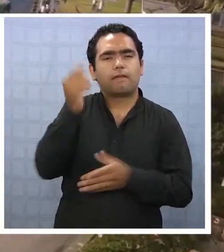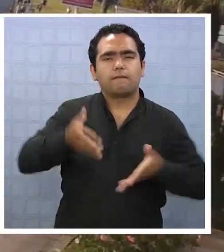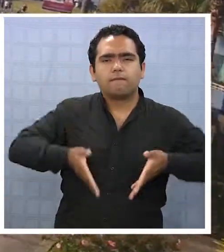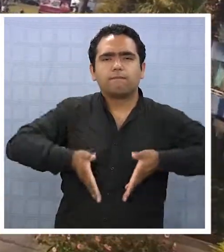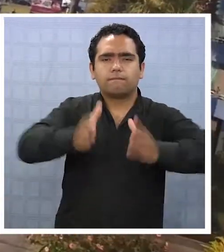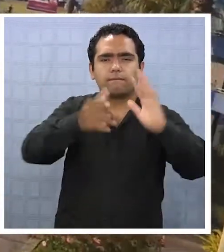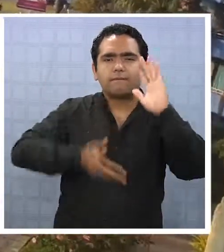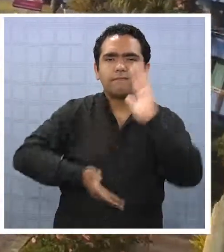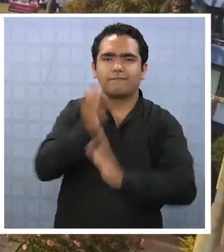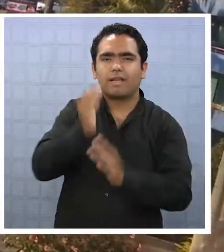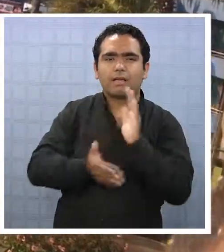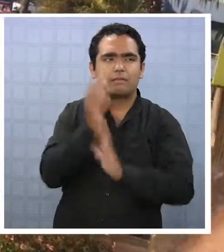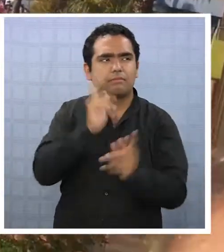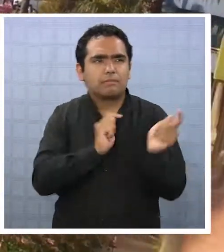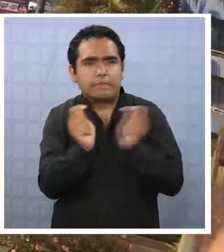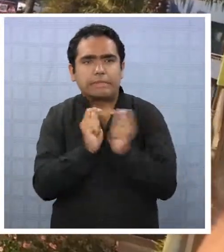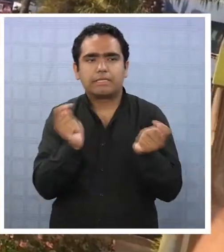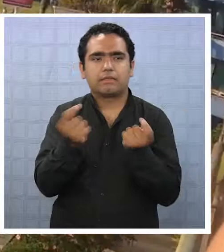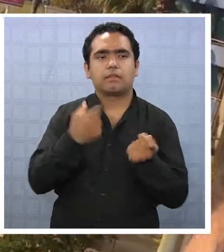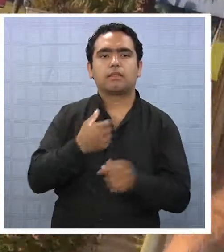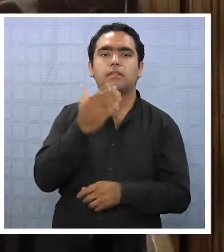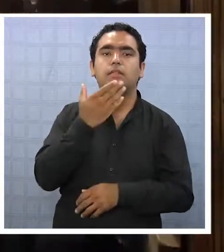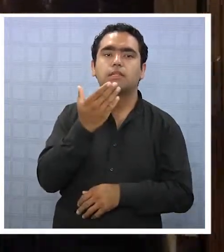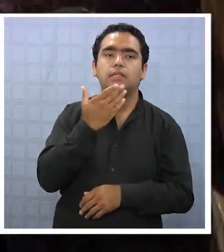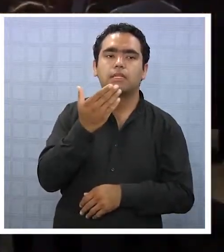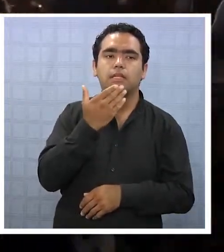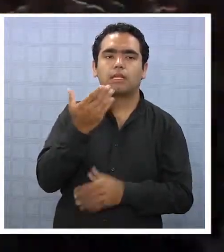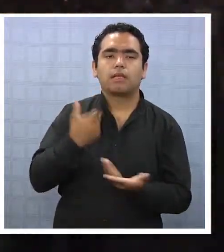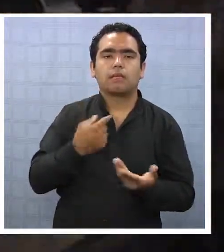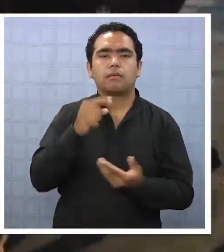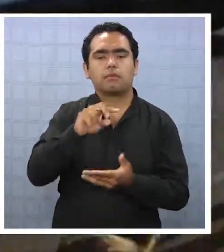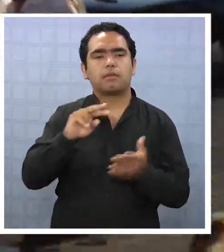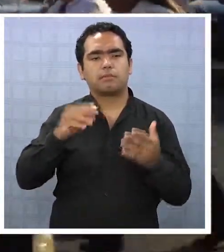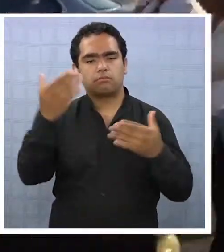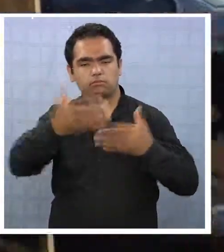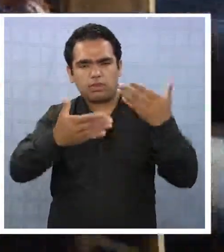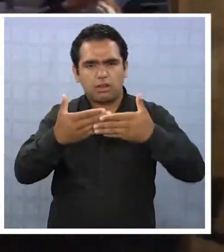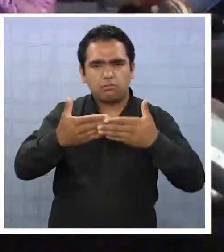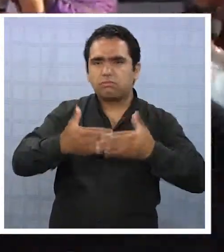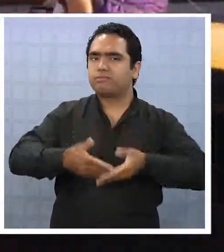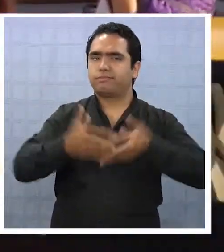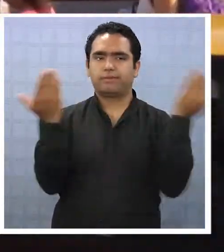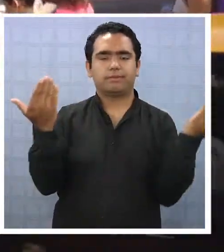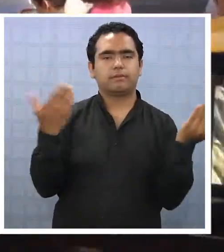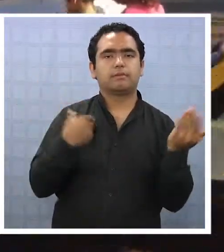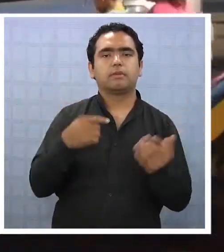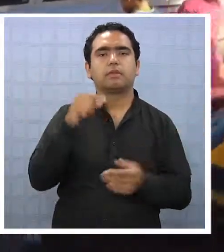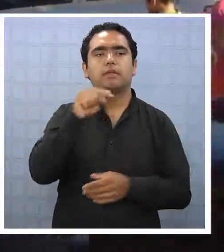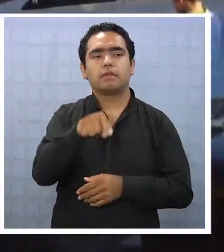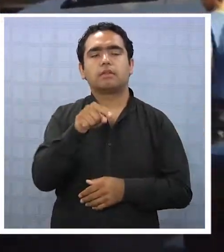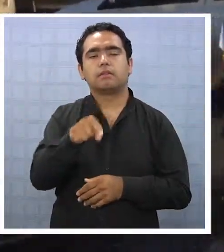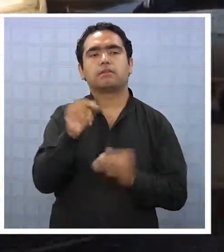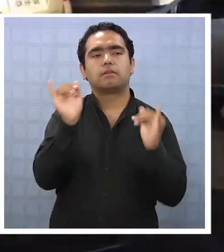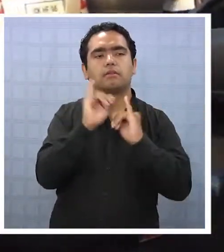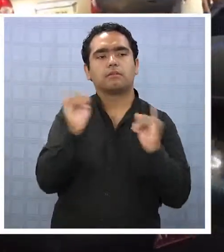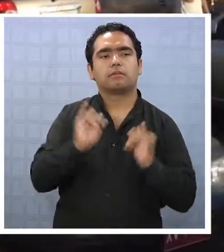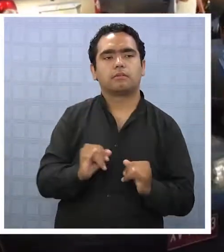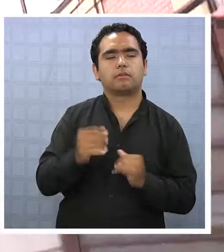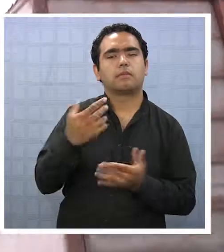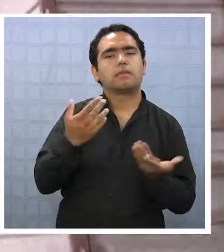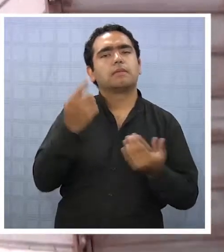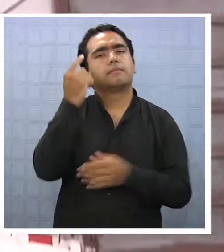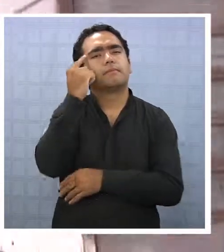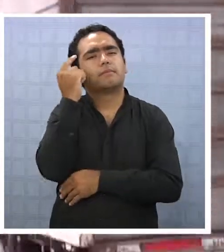caso de emergencias y a la vez eliminar barreras que entorpezcan esta acción. En esa tónica surgió la inquietud sobre la